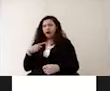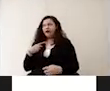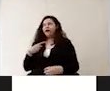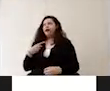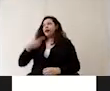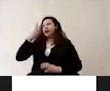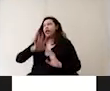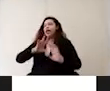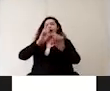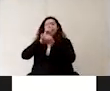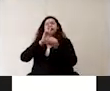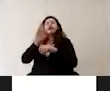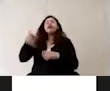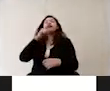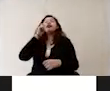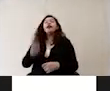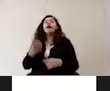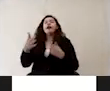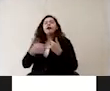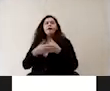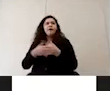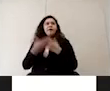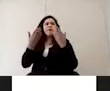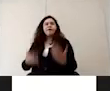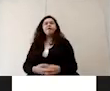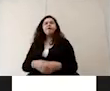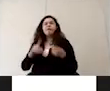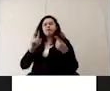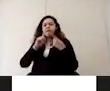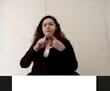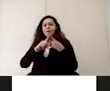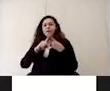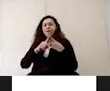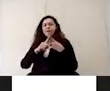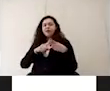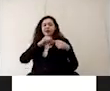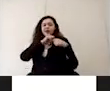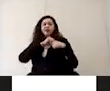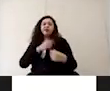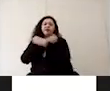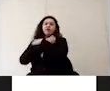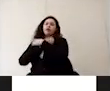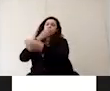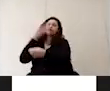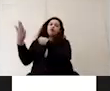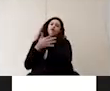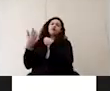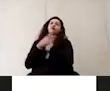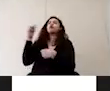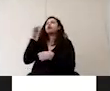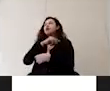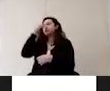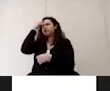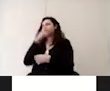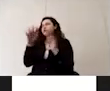monitoreo va a consistir en lo siguiente primero informar a la autoridad educativa inmediatamente para activar el